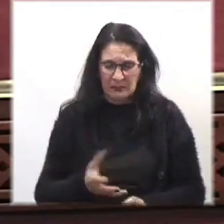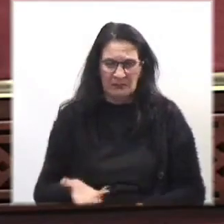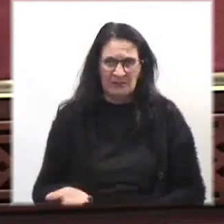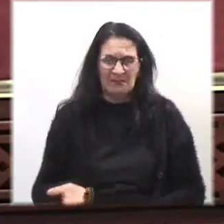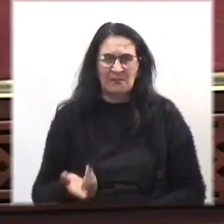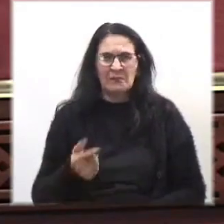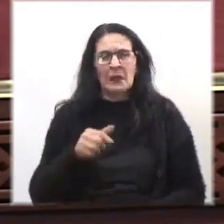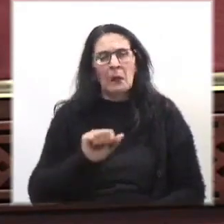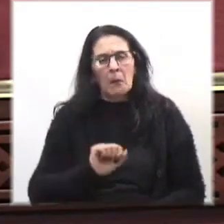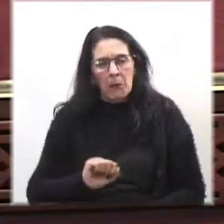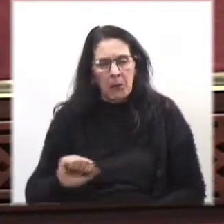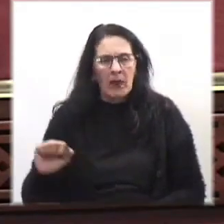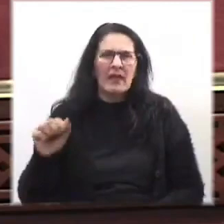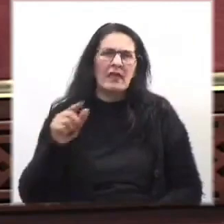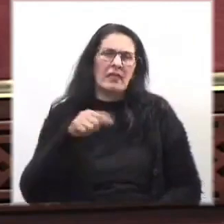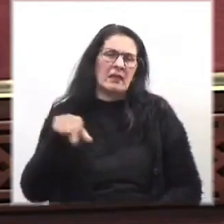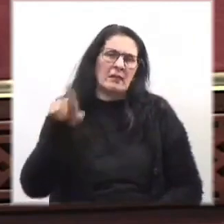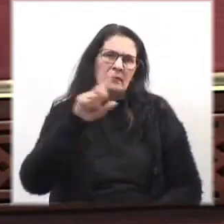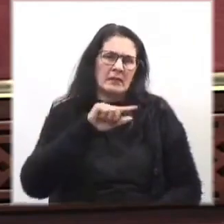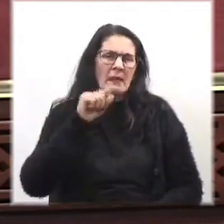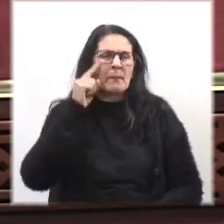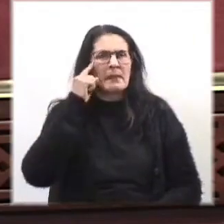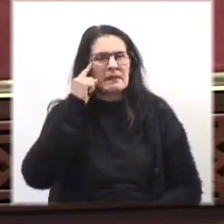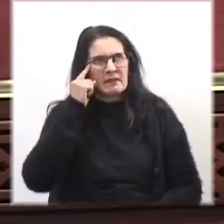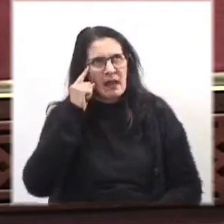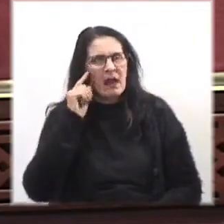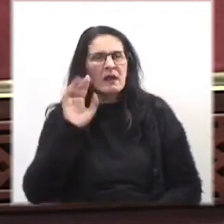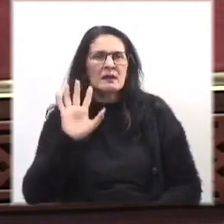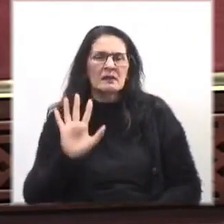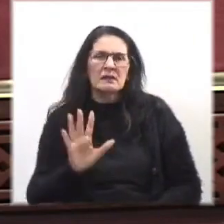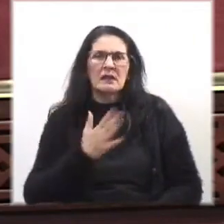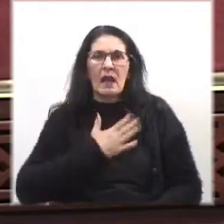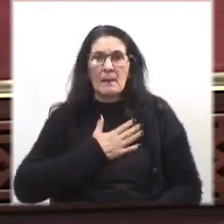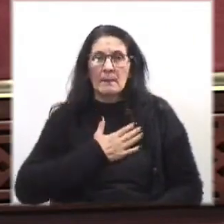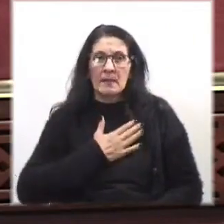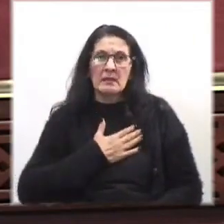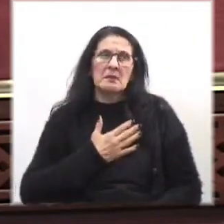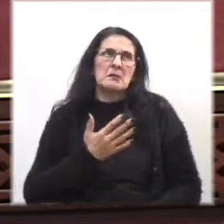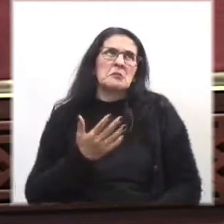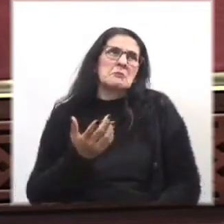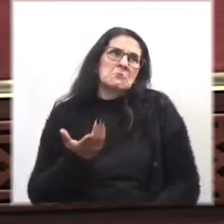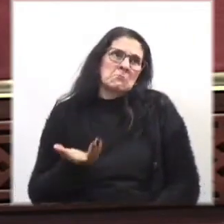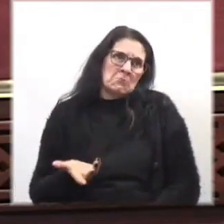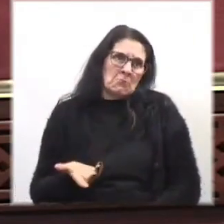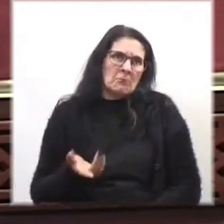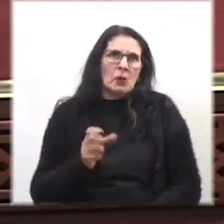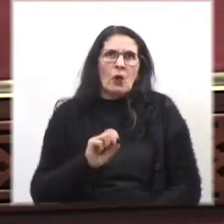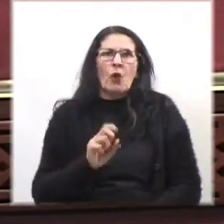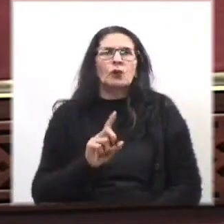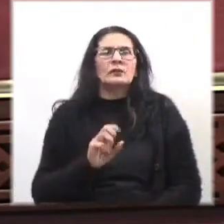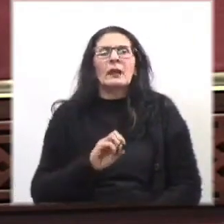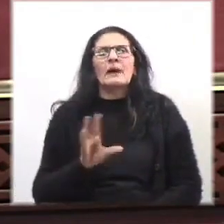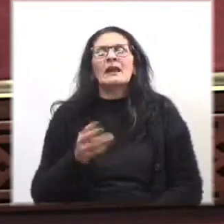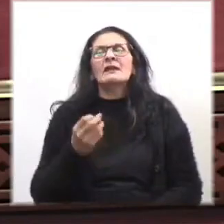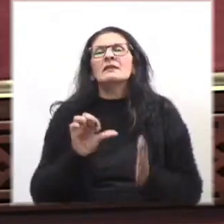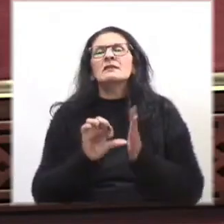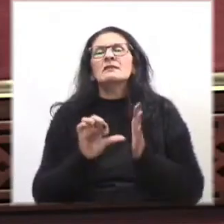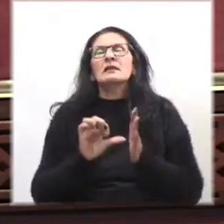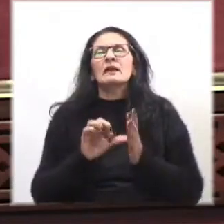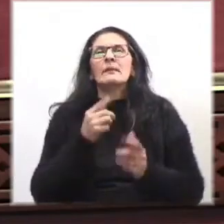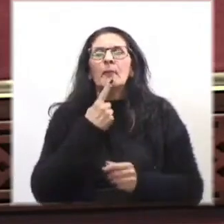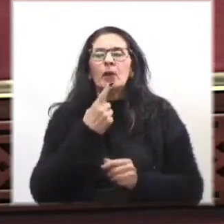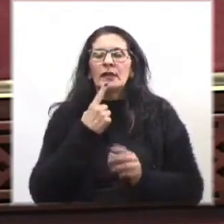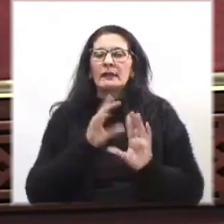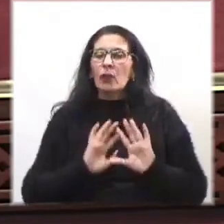Entonces, podríamos estar pensando, me da la impresión a mí que no estaría mal que el sistema político,